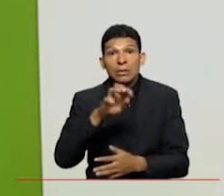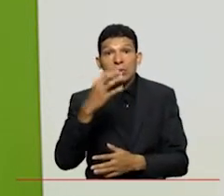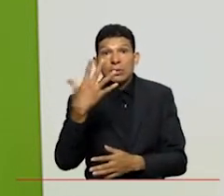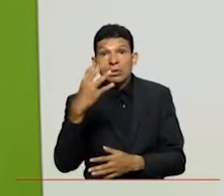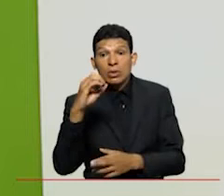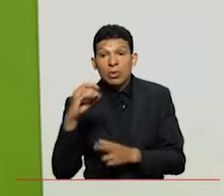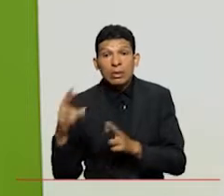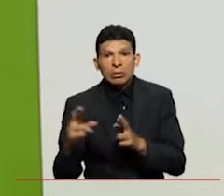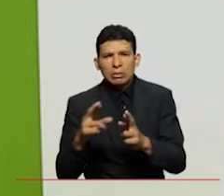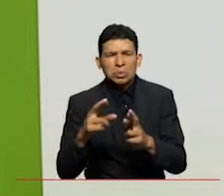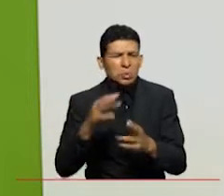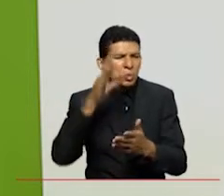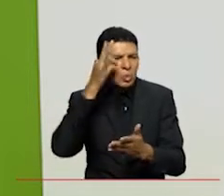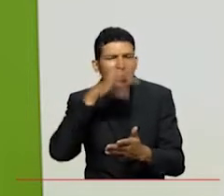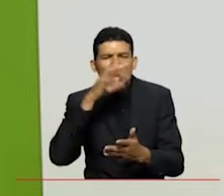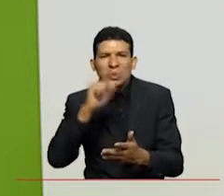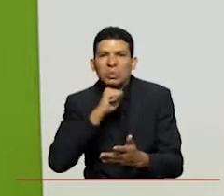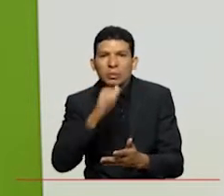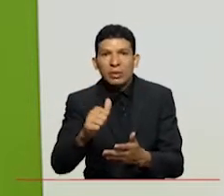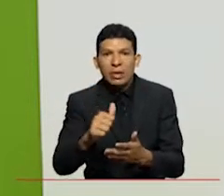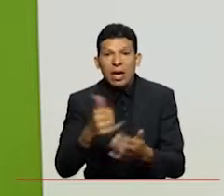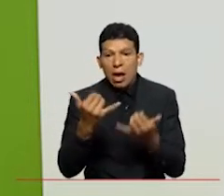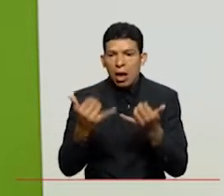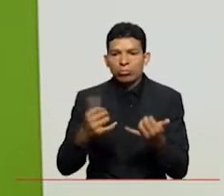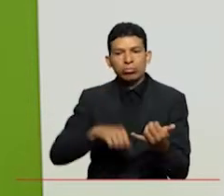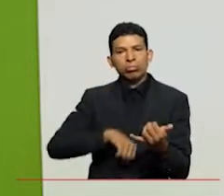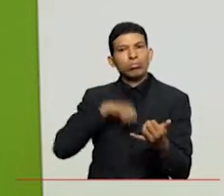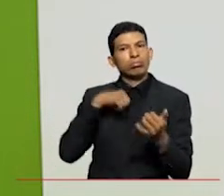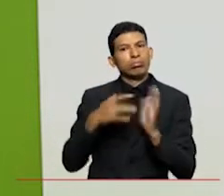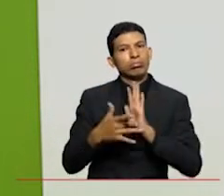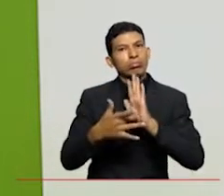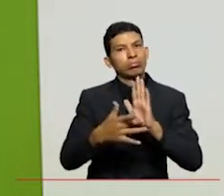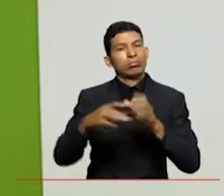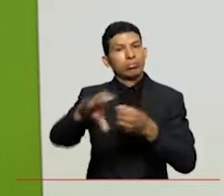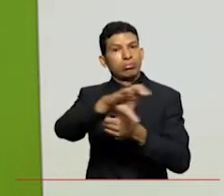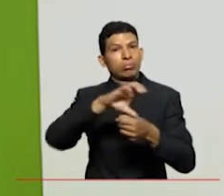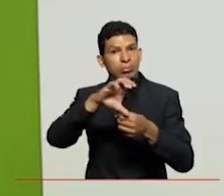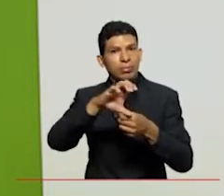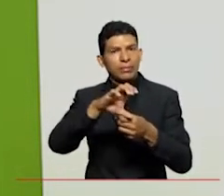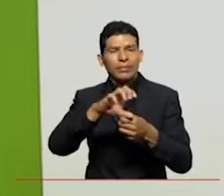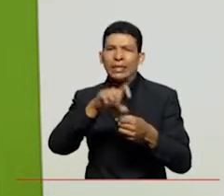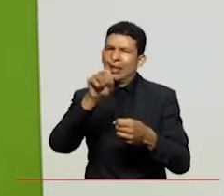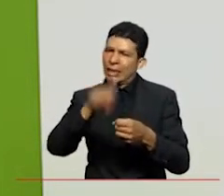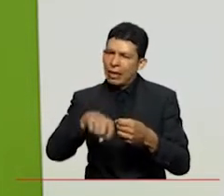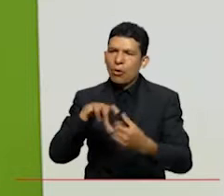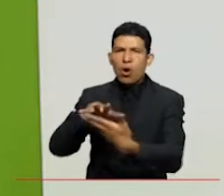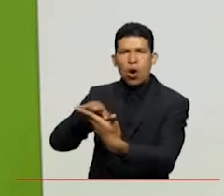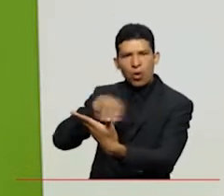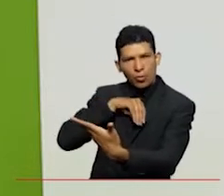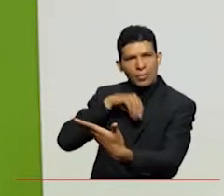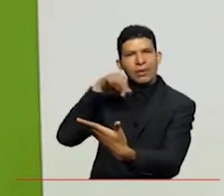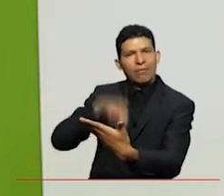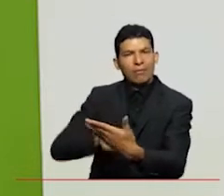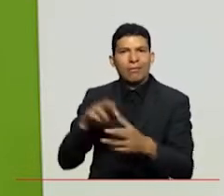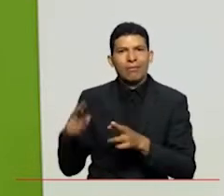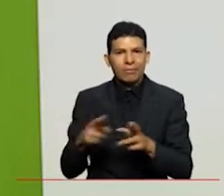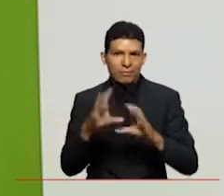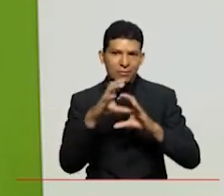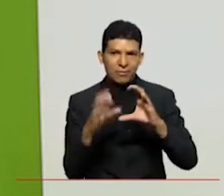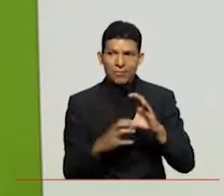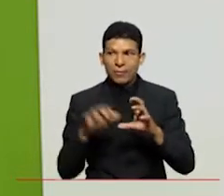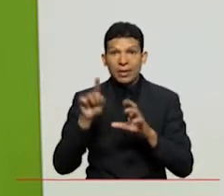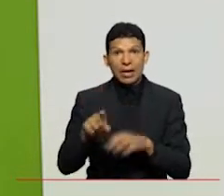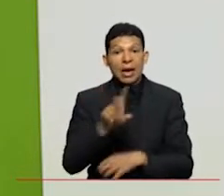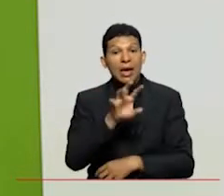prácticamente cloacas y ahora son el orgullo de esas ciudades nosotros tenemos que hacer lo mismo nuestro río cauca y en nuestros